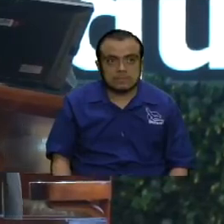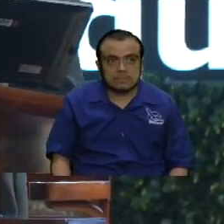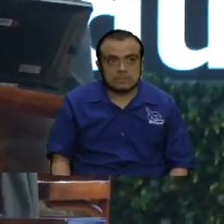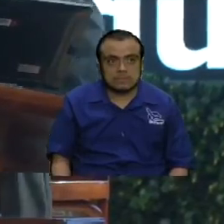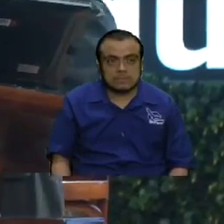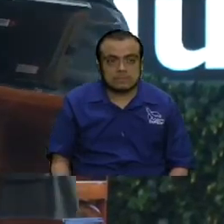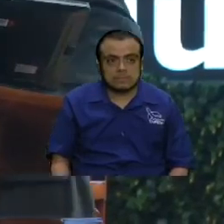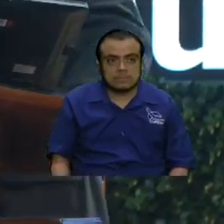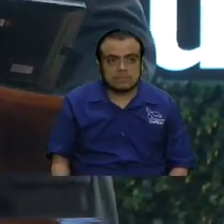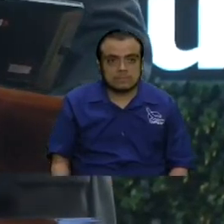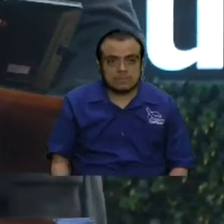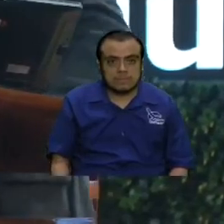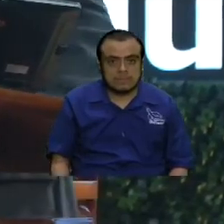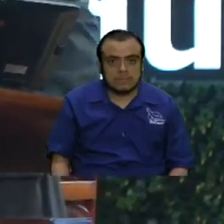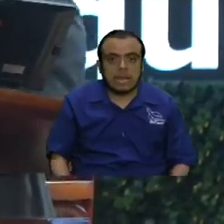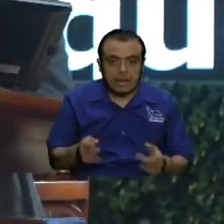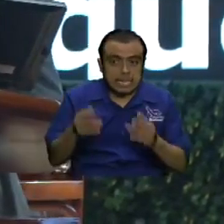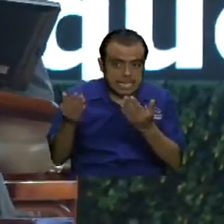vénganse para acá